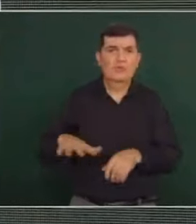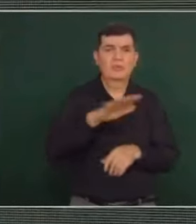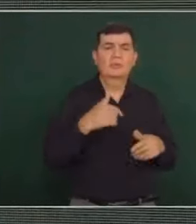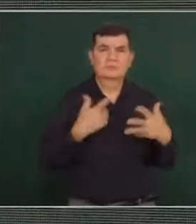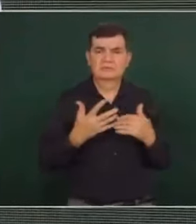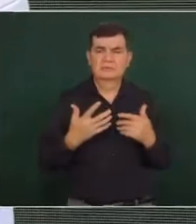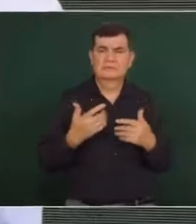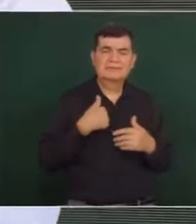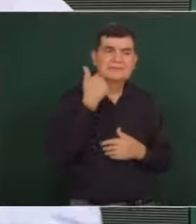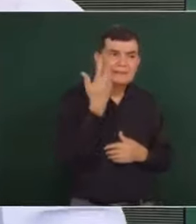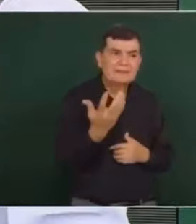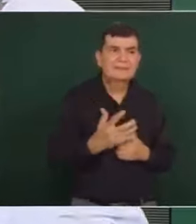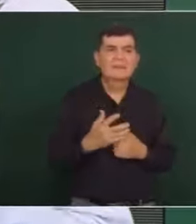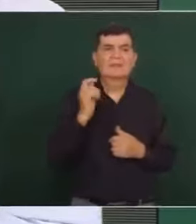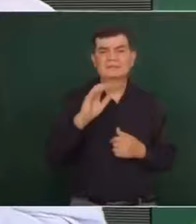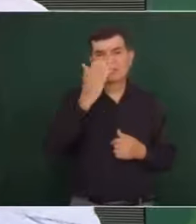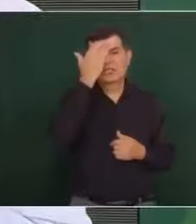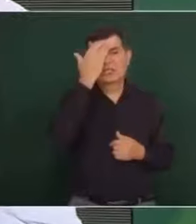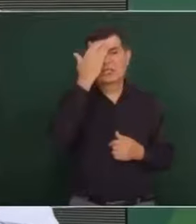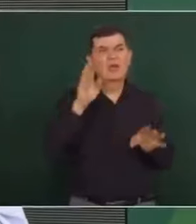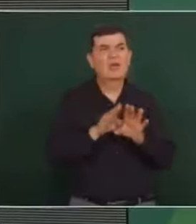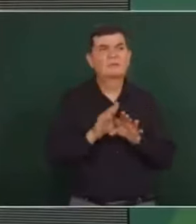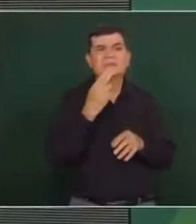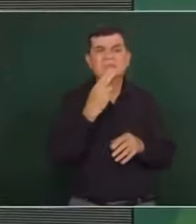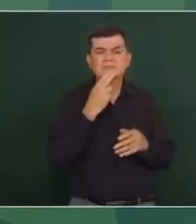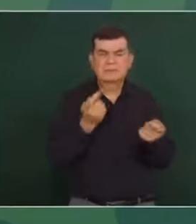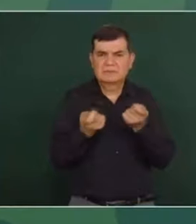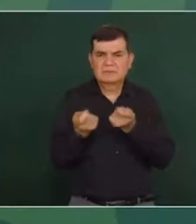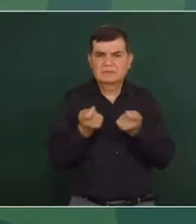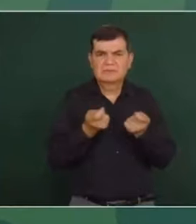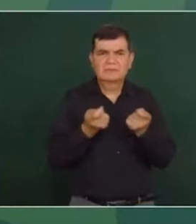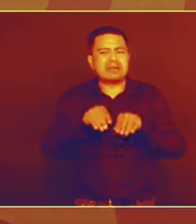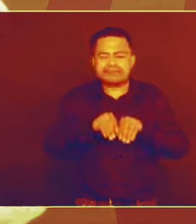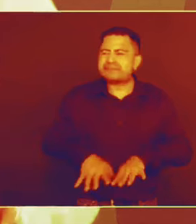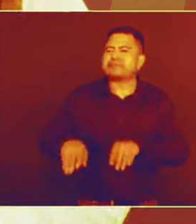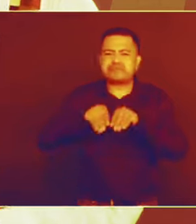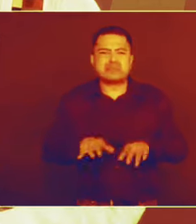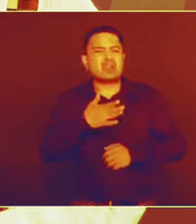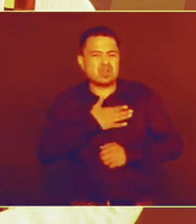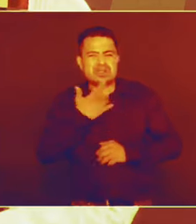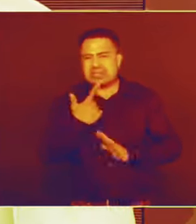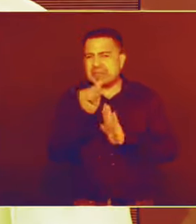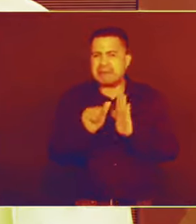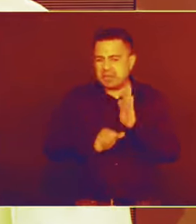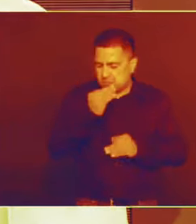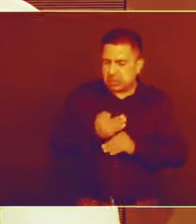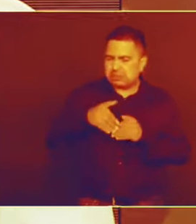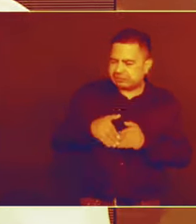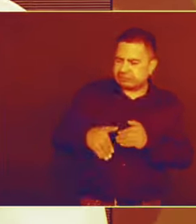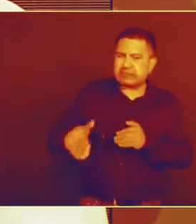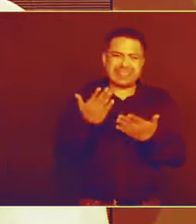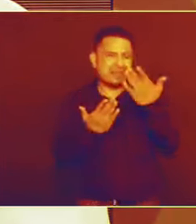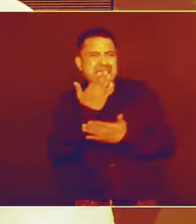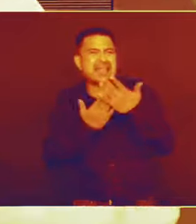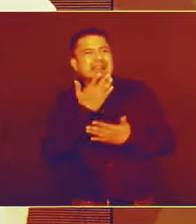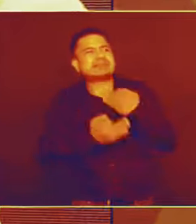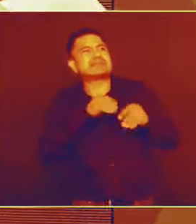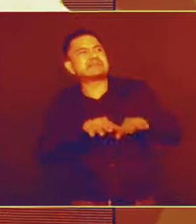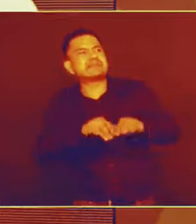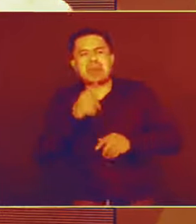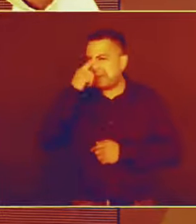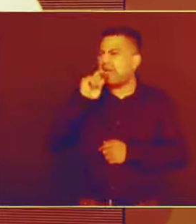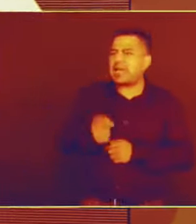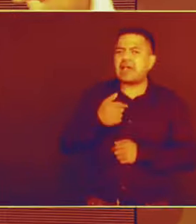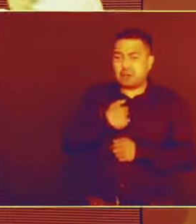porque quiero que se conozca cómo funciona la manipulación en medios. Me voy a dedicar estos siete meses que me quedan en las mañaneras para